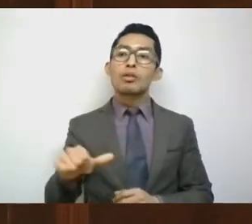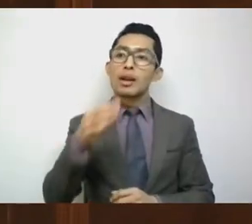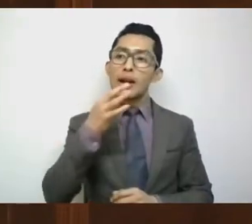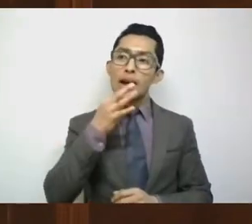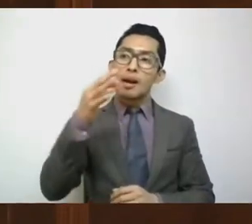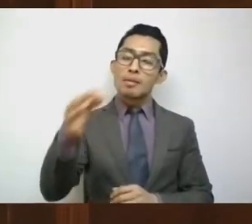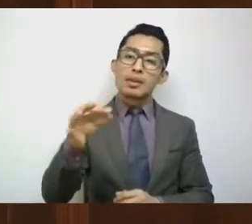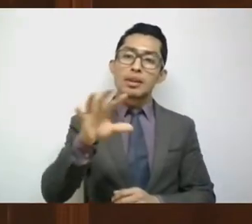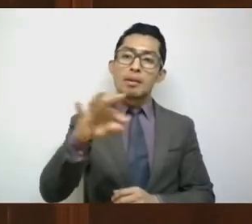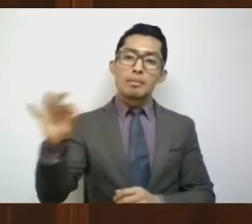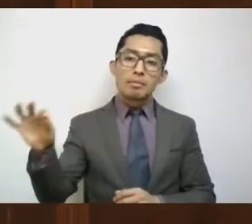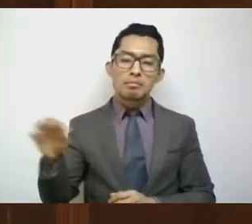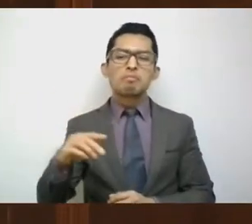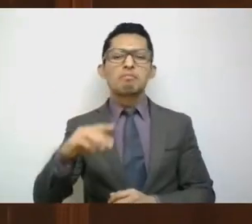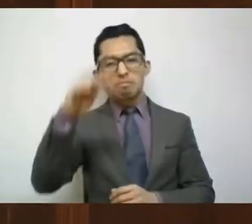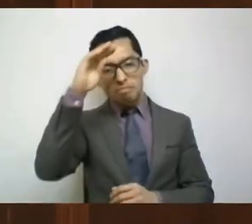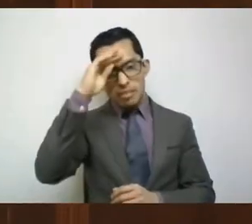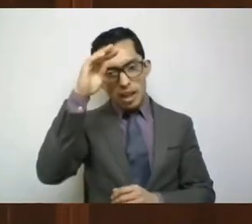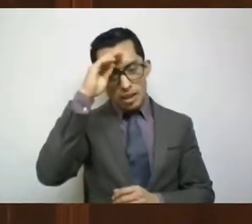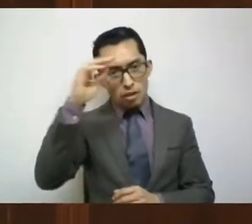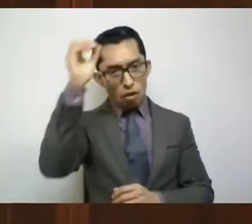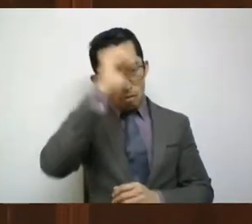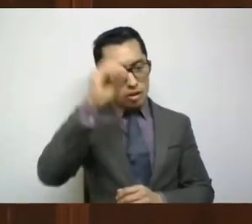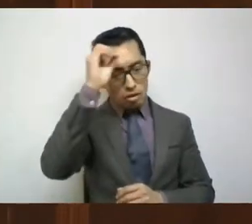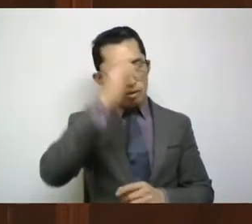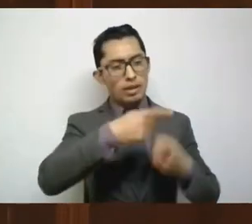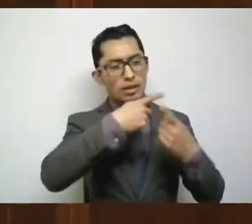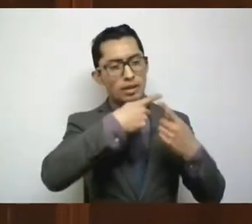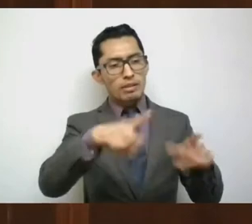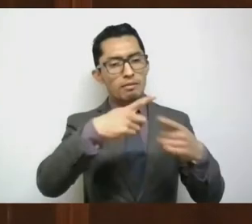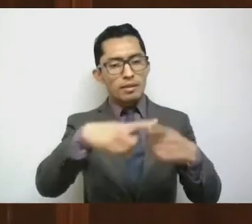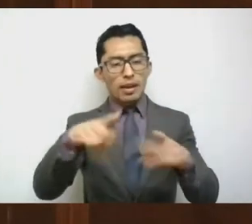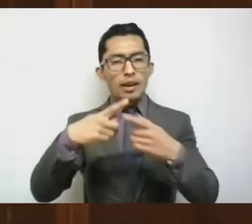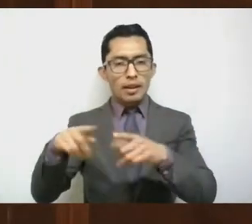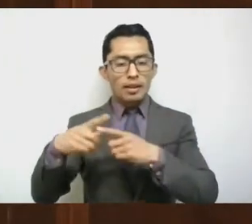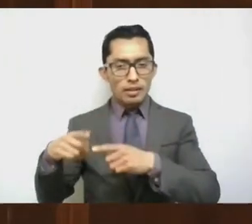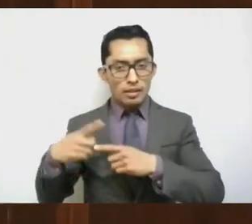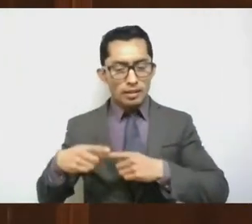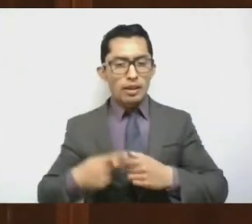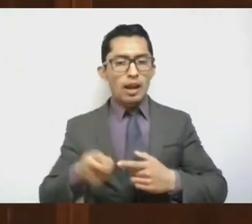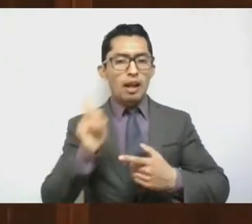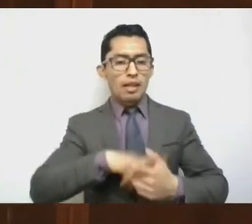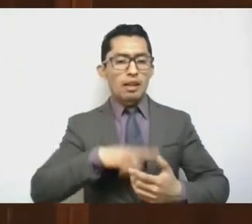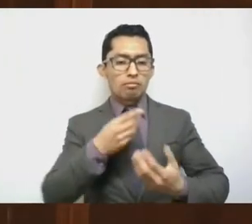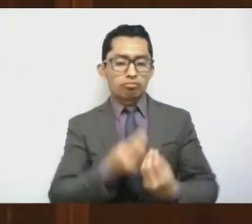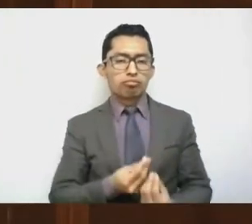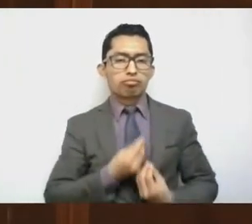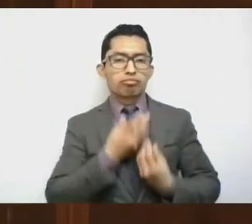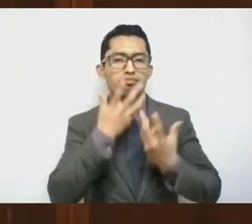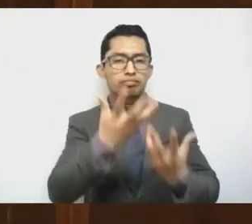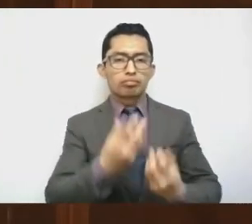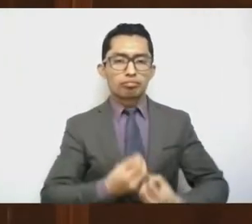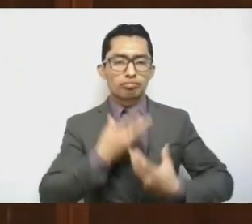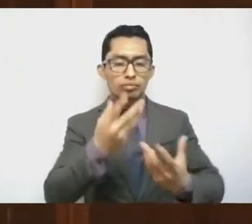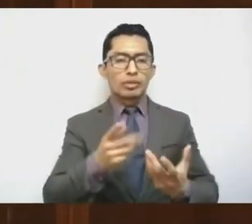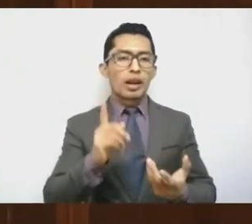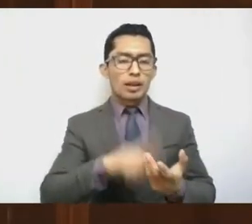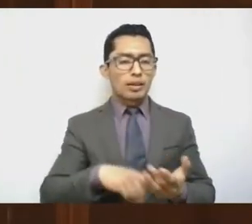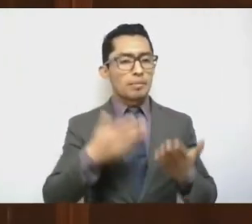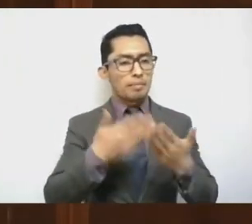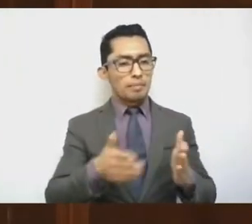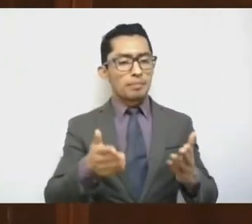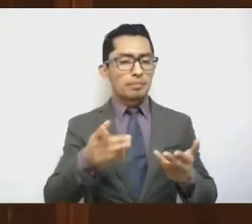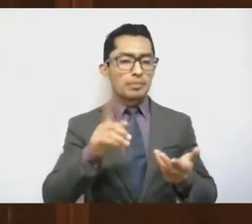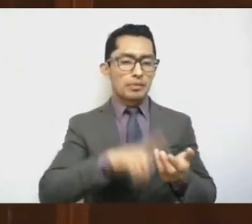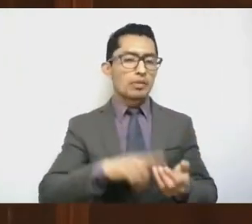el pensamiento plural y diverso que se expresa en este Parlamento del Estado de México.